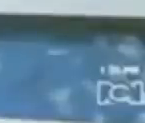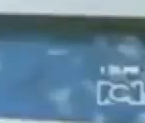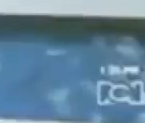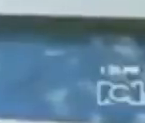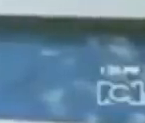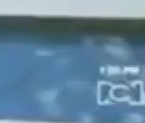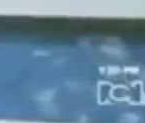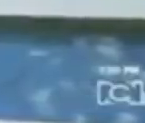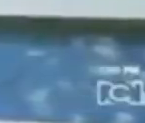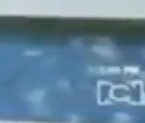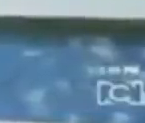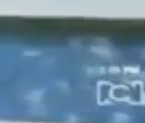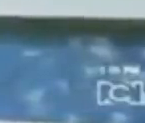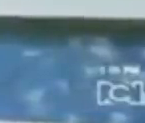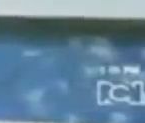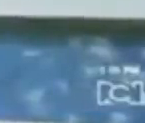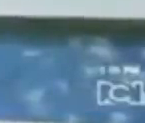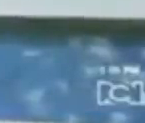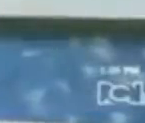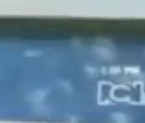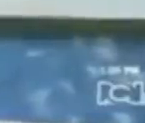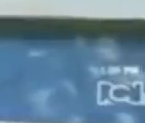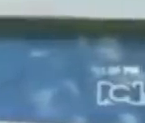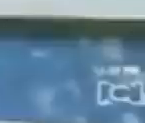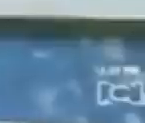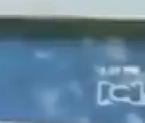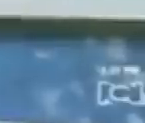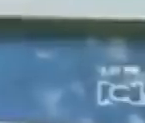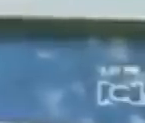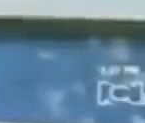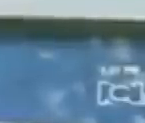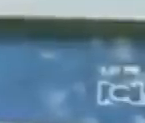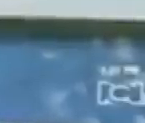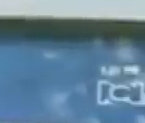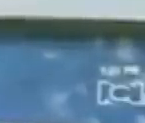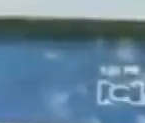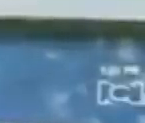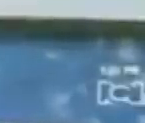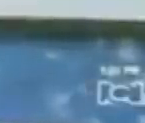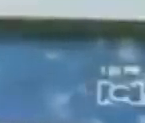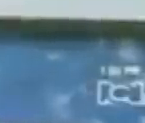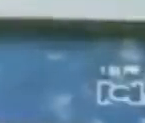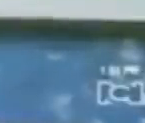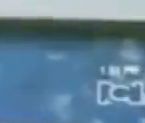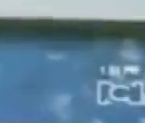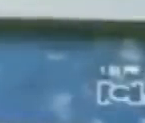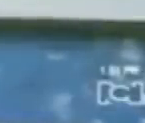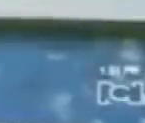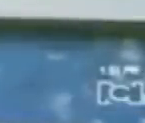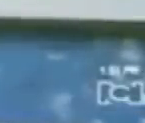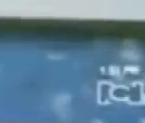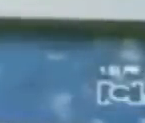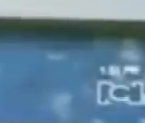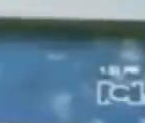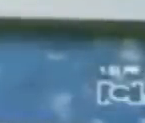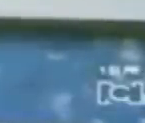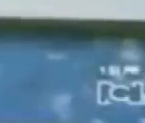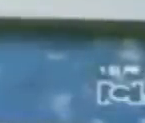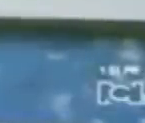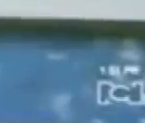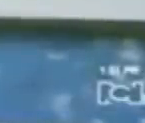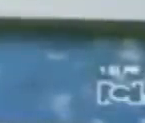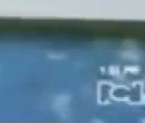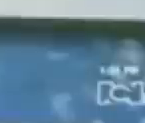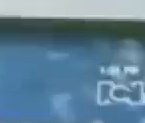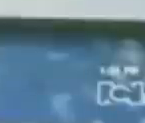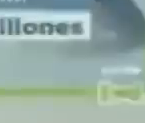su tiquete es decir casi doce millones de pesos pero adicionalmente a eso tienen que pagar la cuarentena de los catorce días